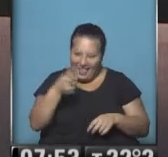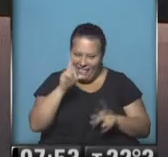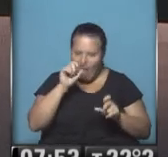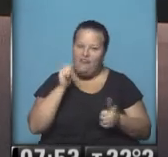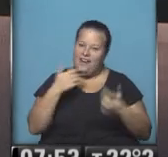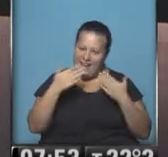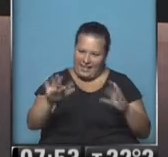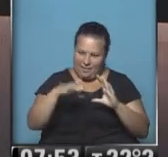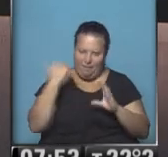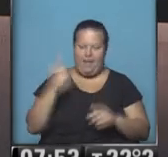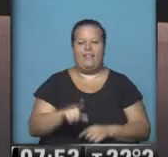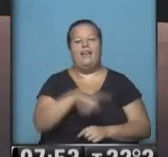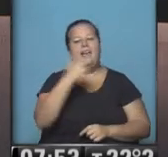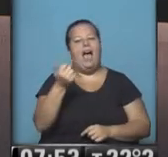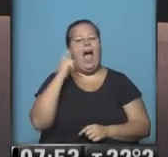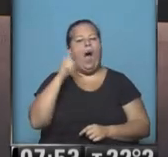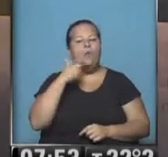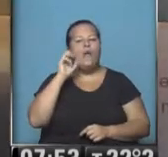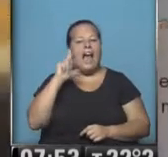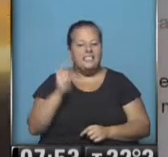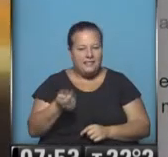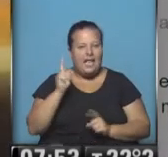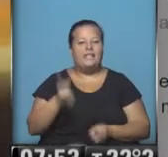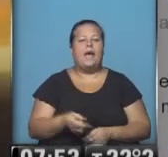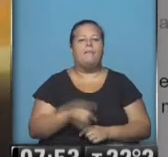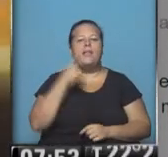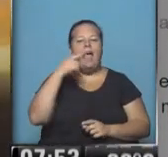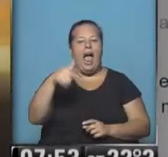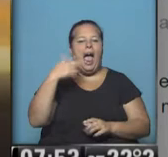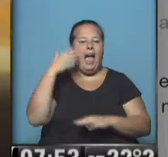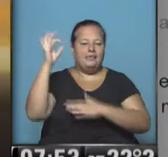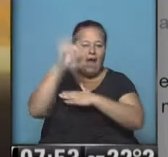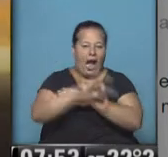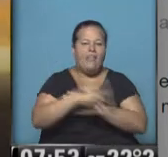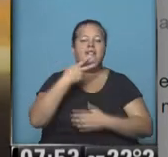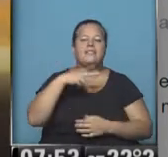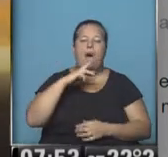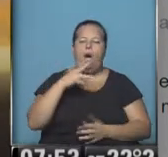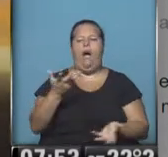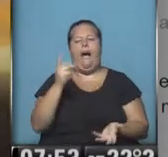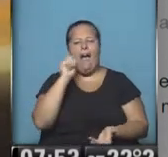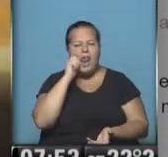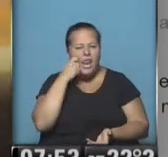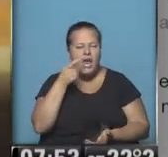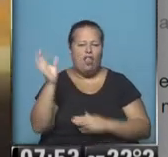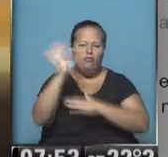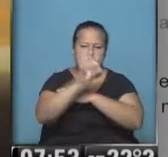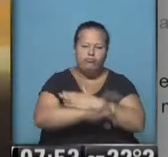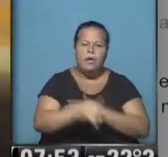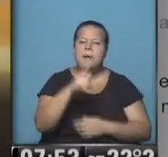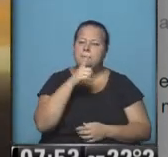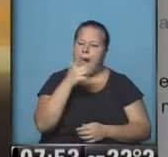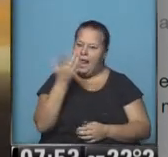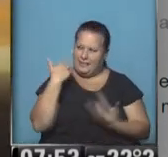Bueno, gracias, gracias por enviar las fotos. Agus García también dice, este es el atardecer en San Juan. Ay, qué lindo atardecer y parece que